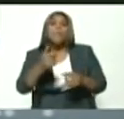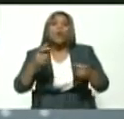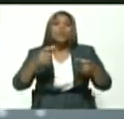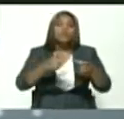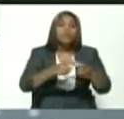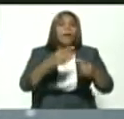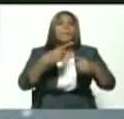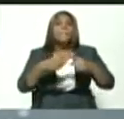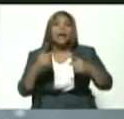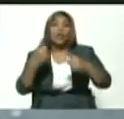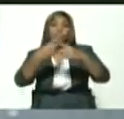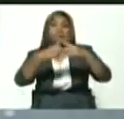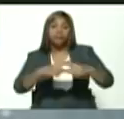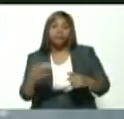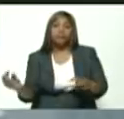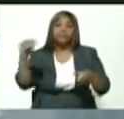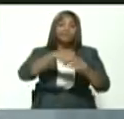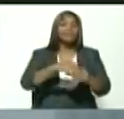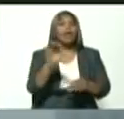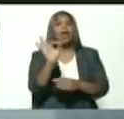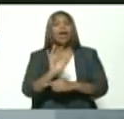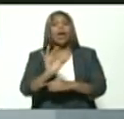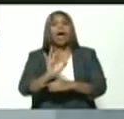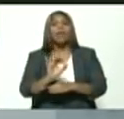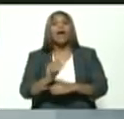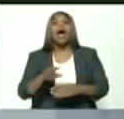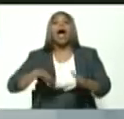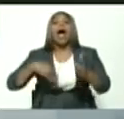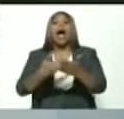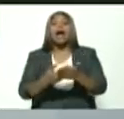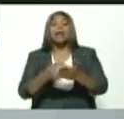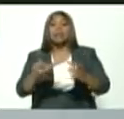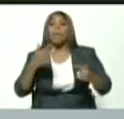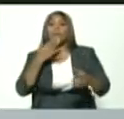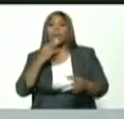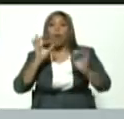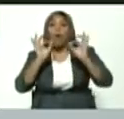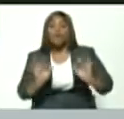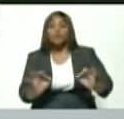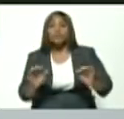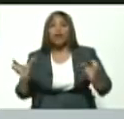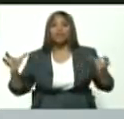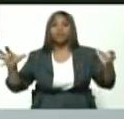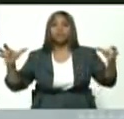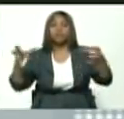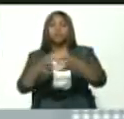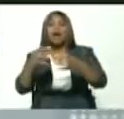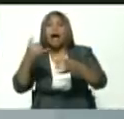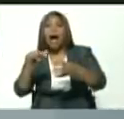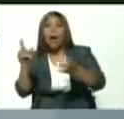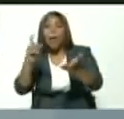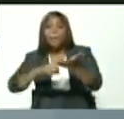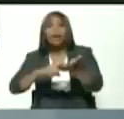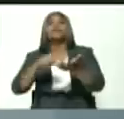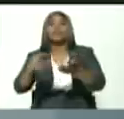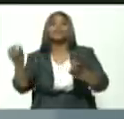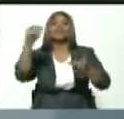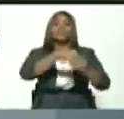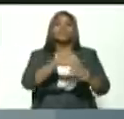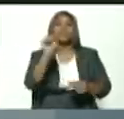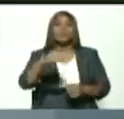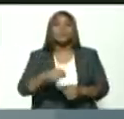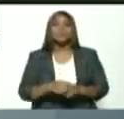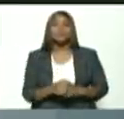contabilizando hasta que tenga a todos los movimientos constituidos dentro del equipo promotor. Cerramos el